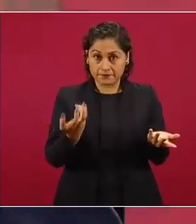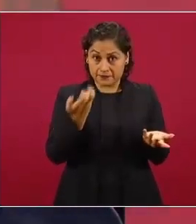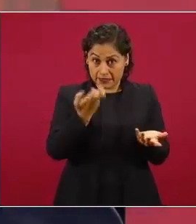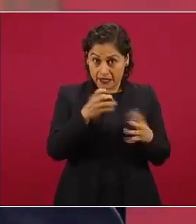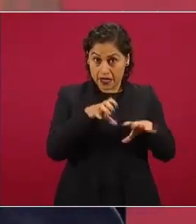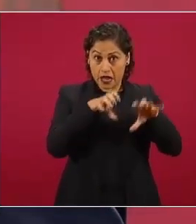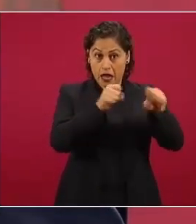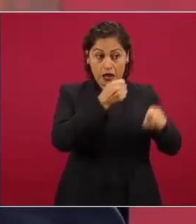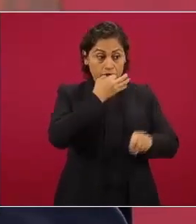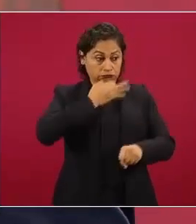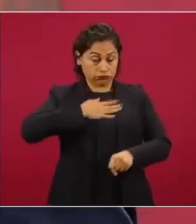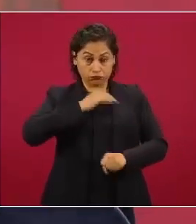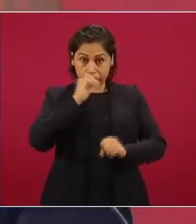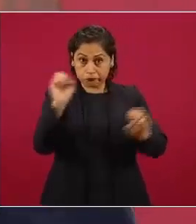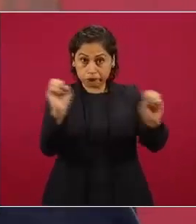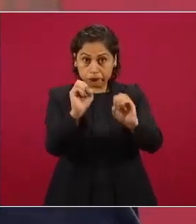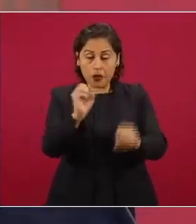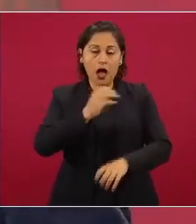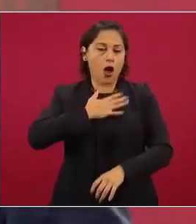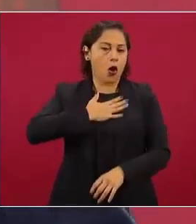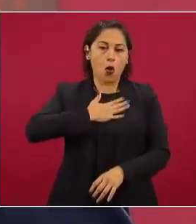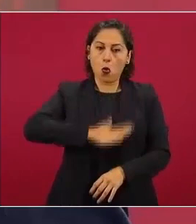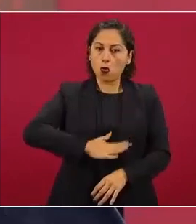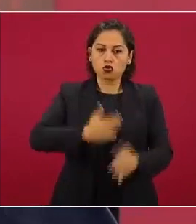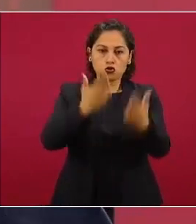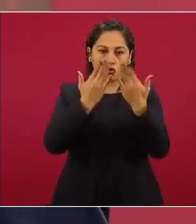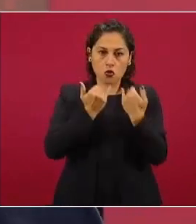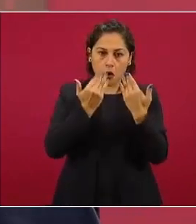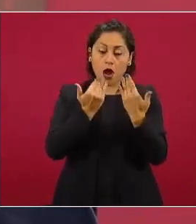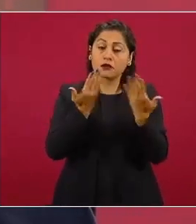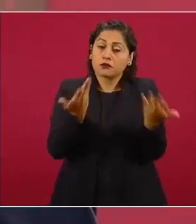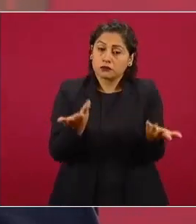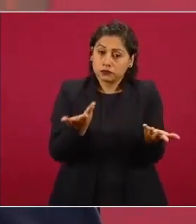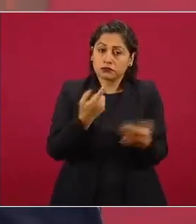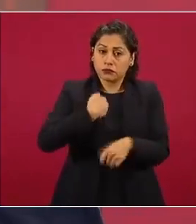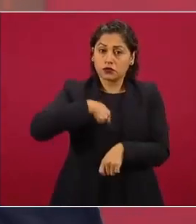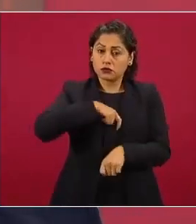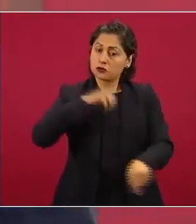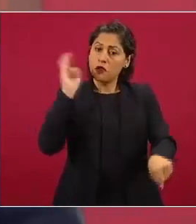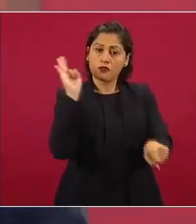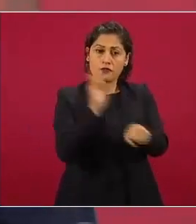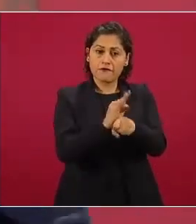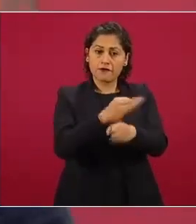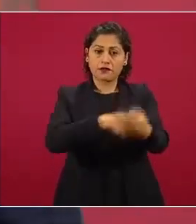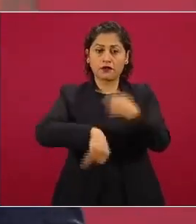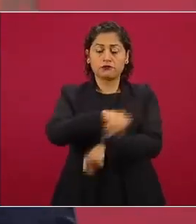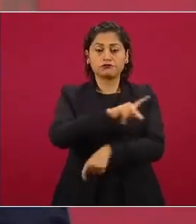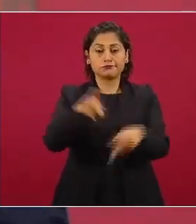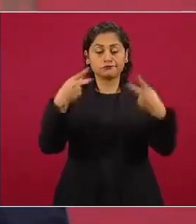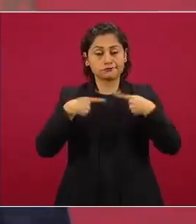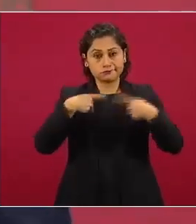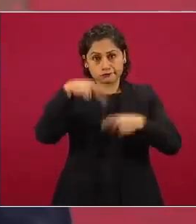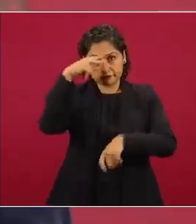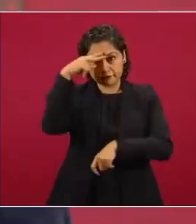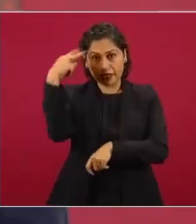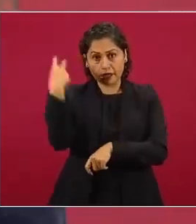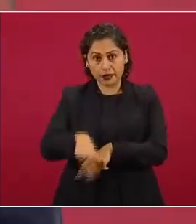para nadie para ningún mexicano para ningún ser humano